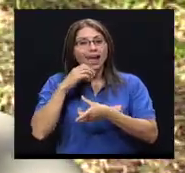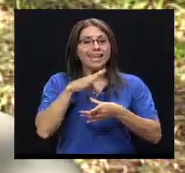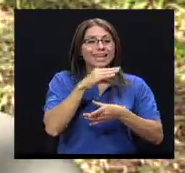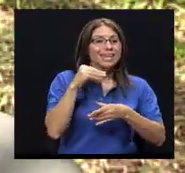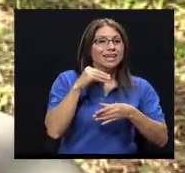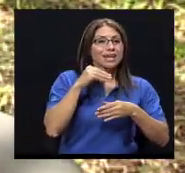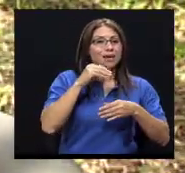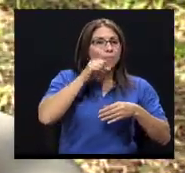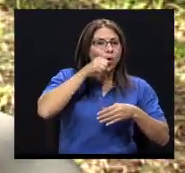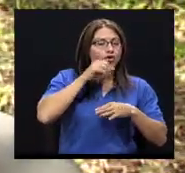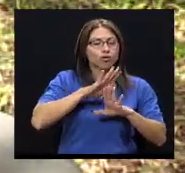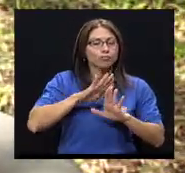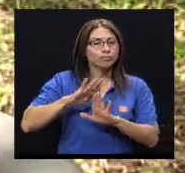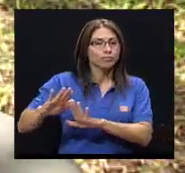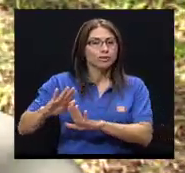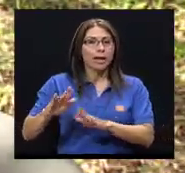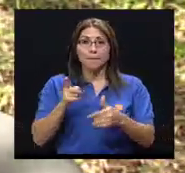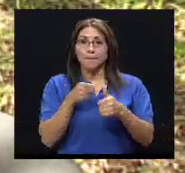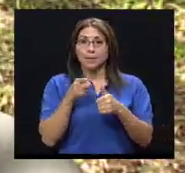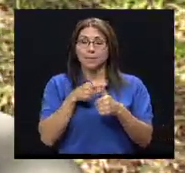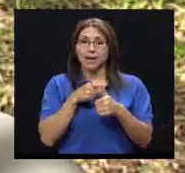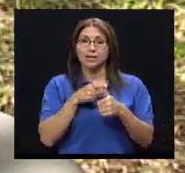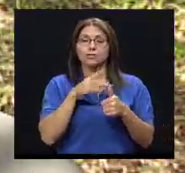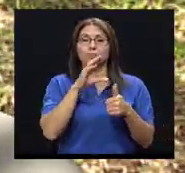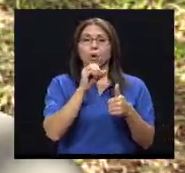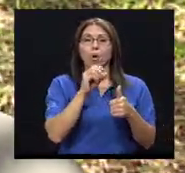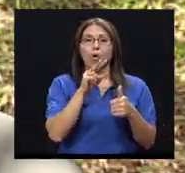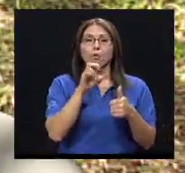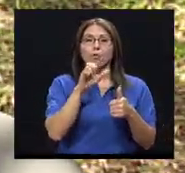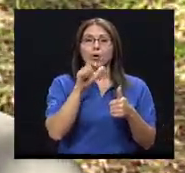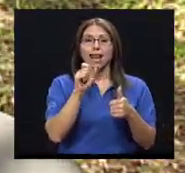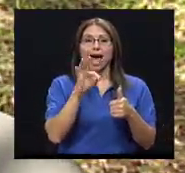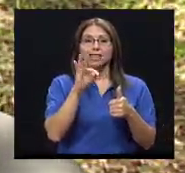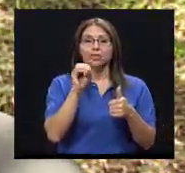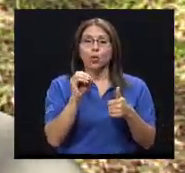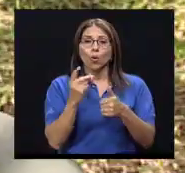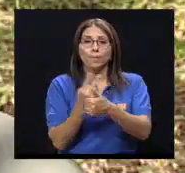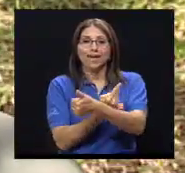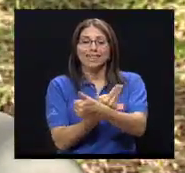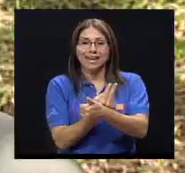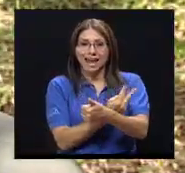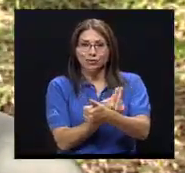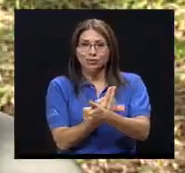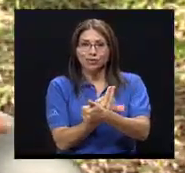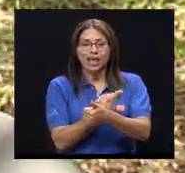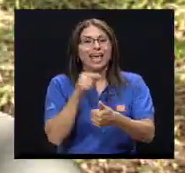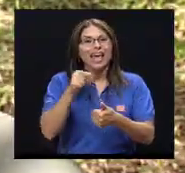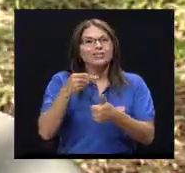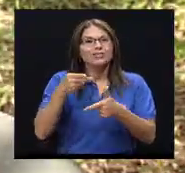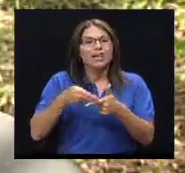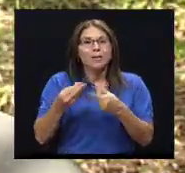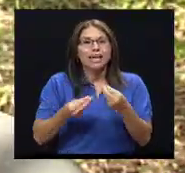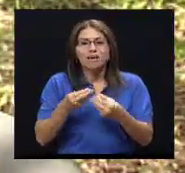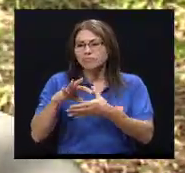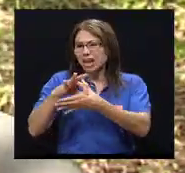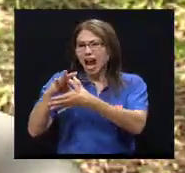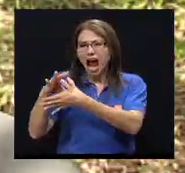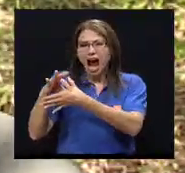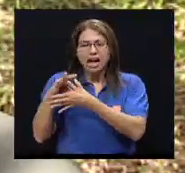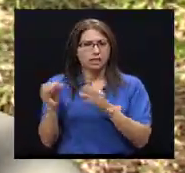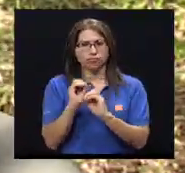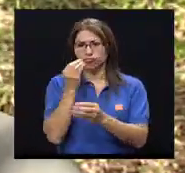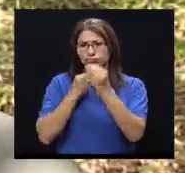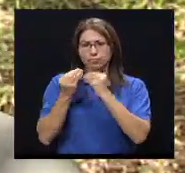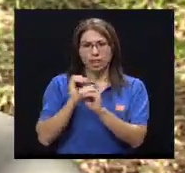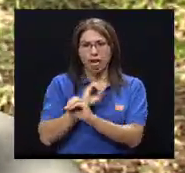principales tipos que tenemos serían los ovo-lacto-vegetarianos, que además de eliminar todas las carnes, todas en general,